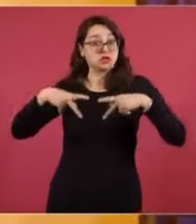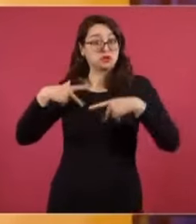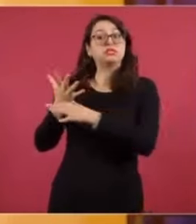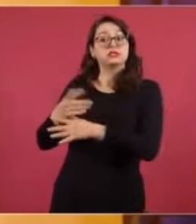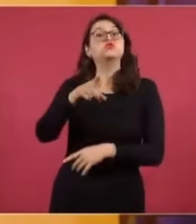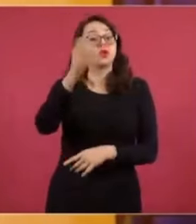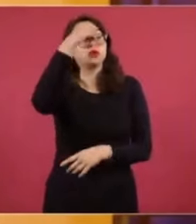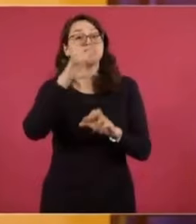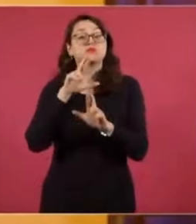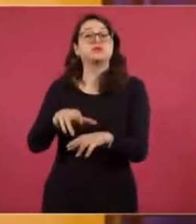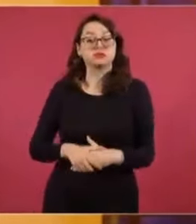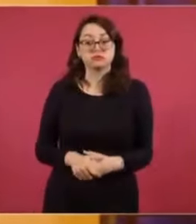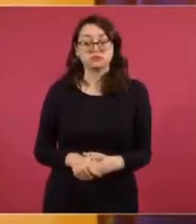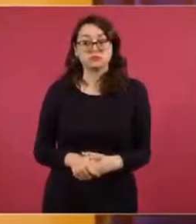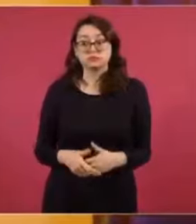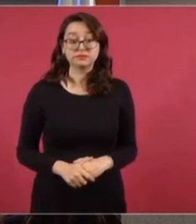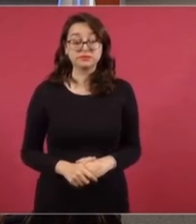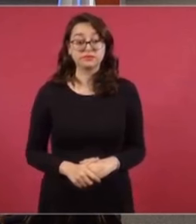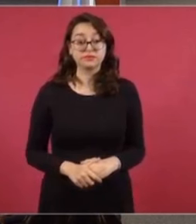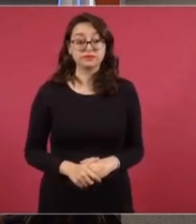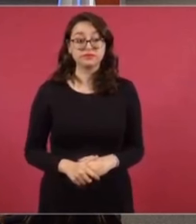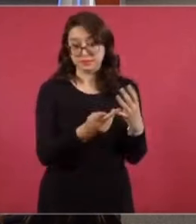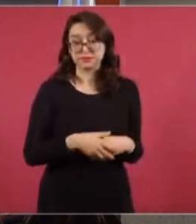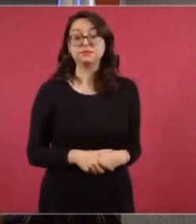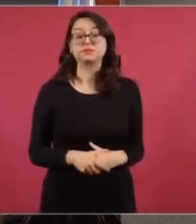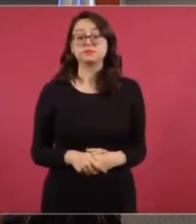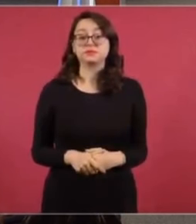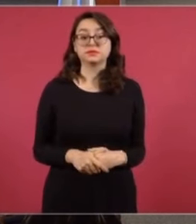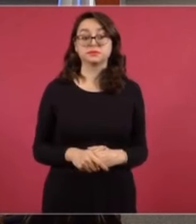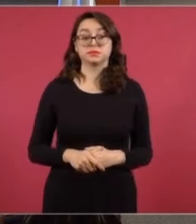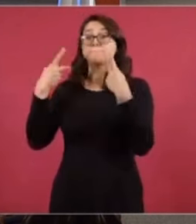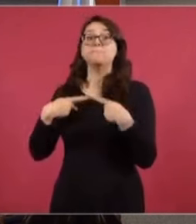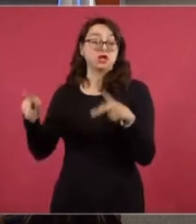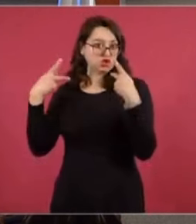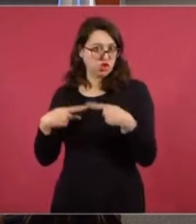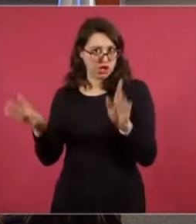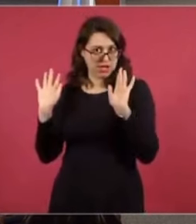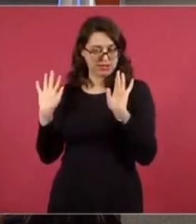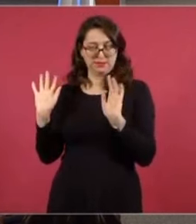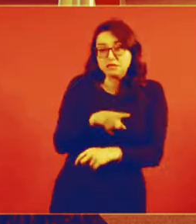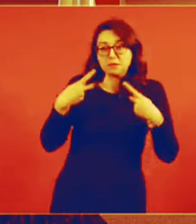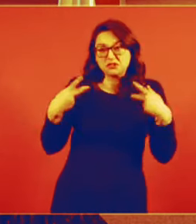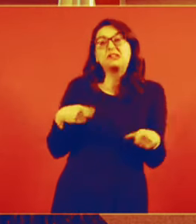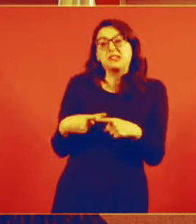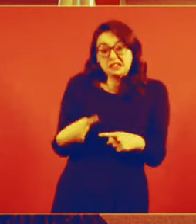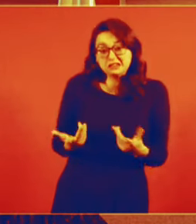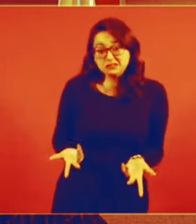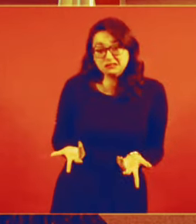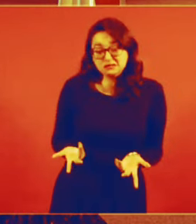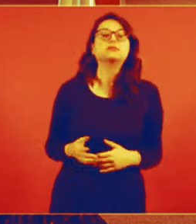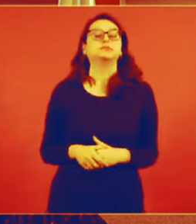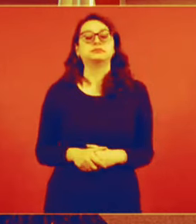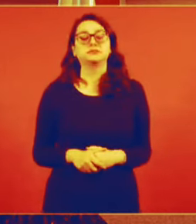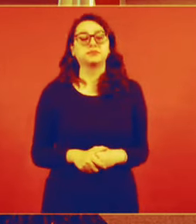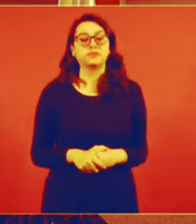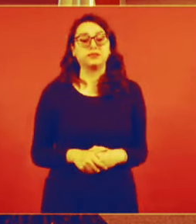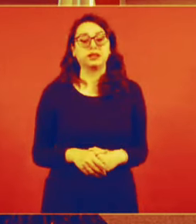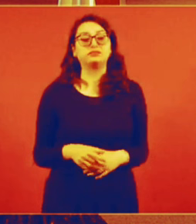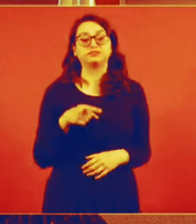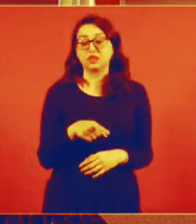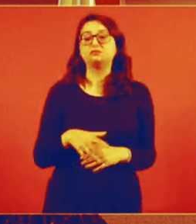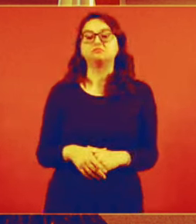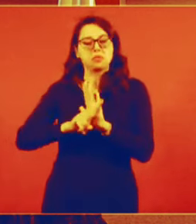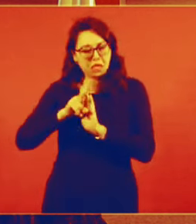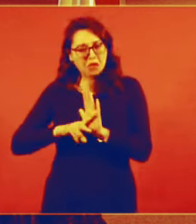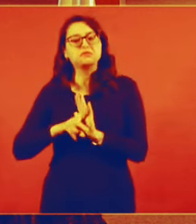Pues que es otra calumnia. Cuatro, un tercer informante contó a los investigadores que los carteles estaban en